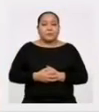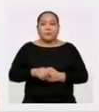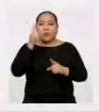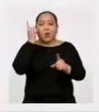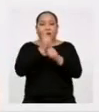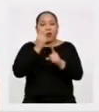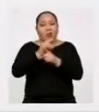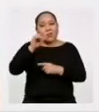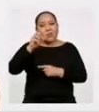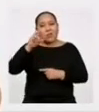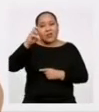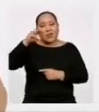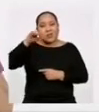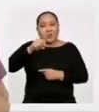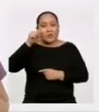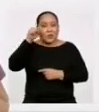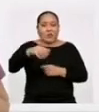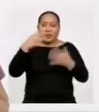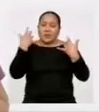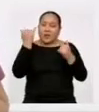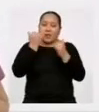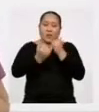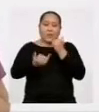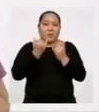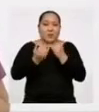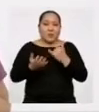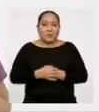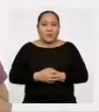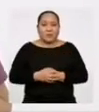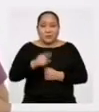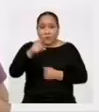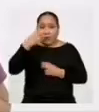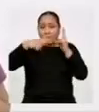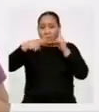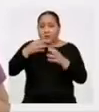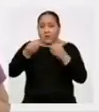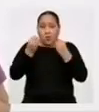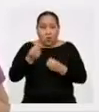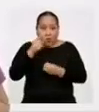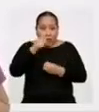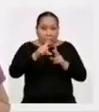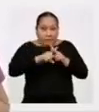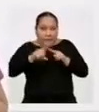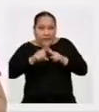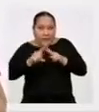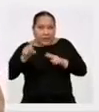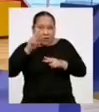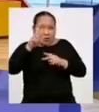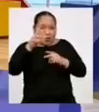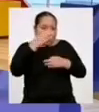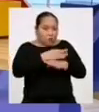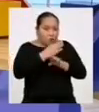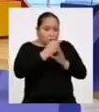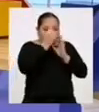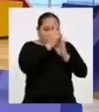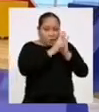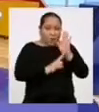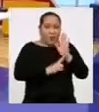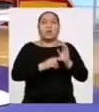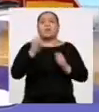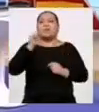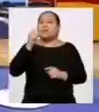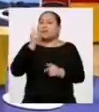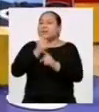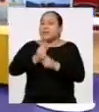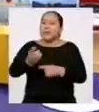Correcto, Jeremis Y con eso hemos terminado ¿Has visto cómo querías huir de dos fórmulas? Tienes razón